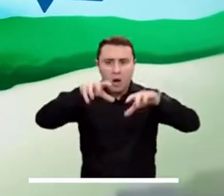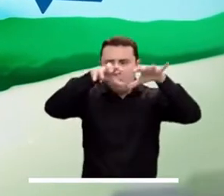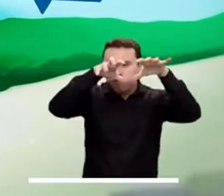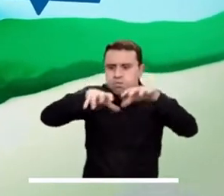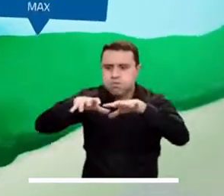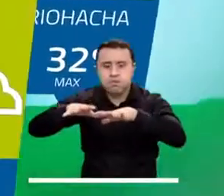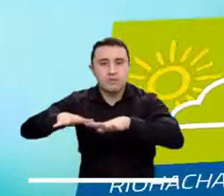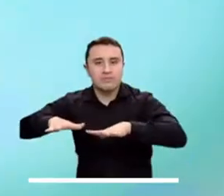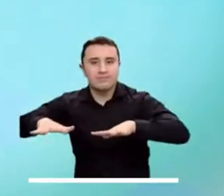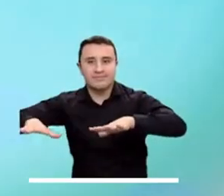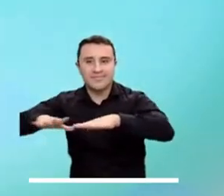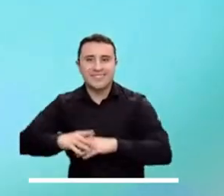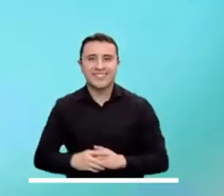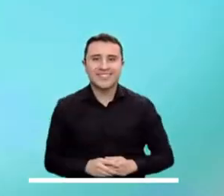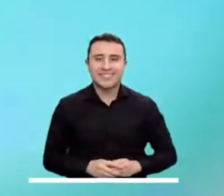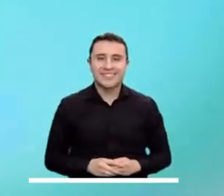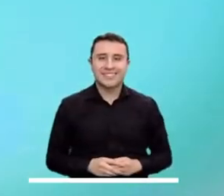puertas.